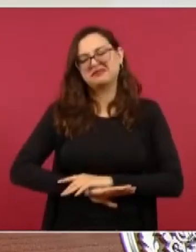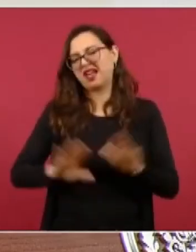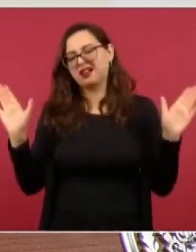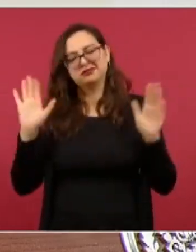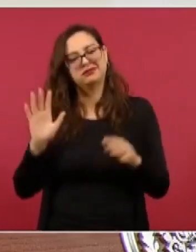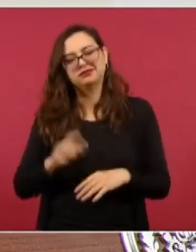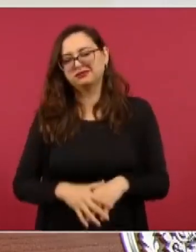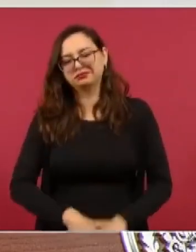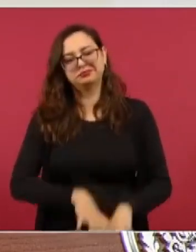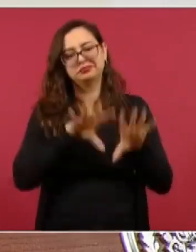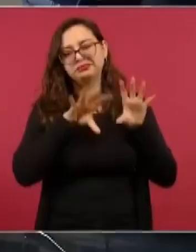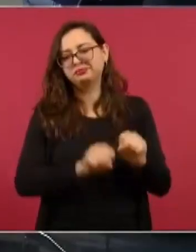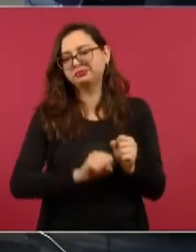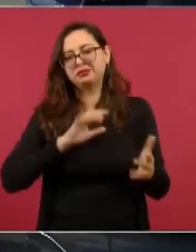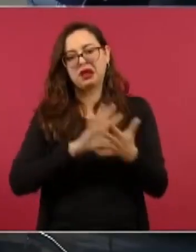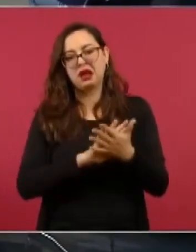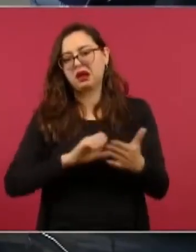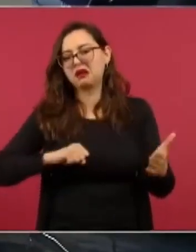ya lo detuvieron.